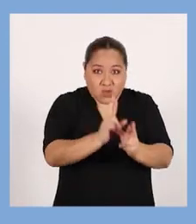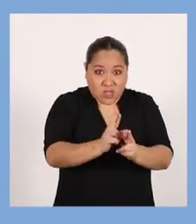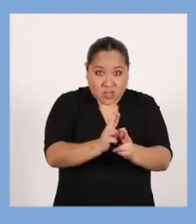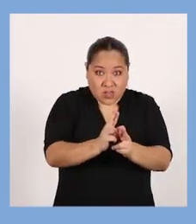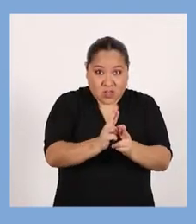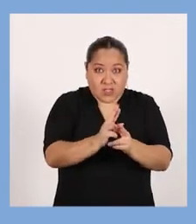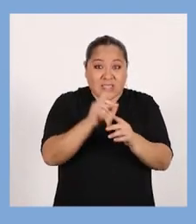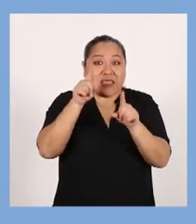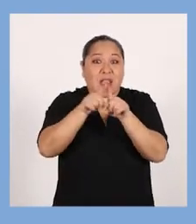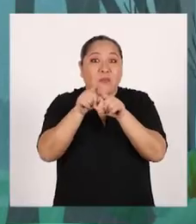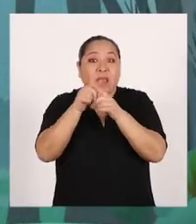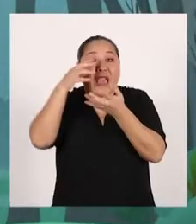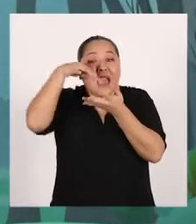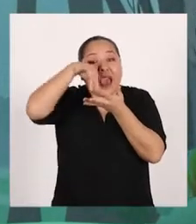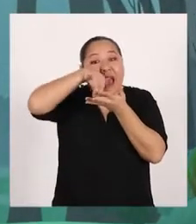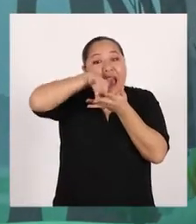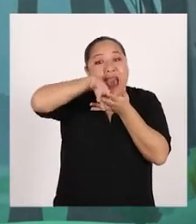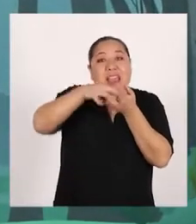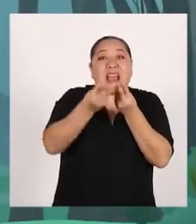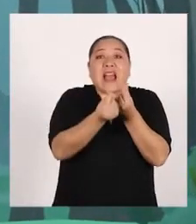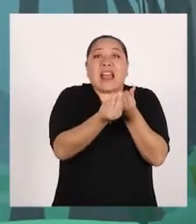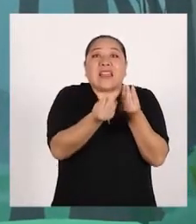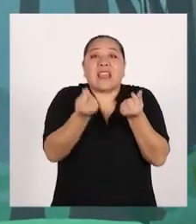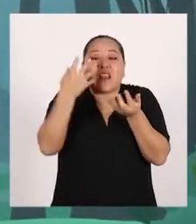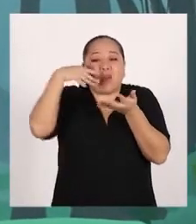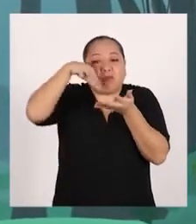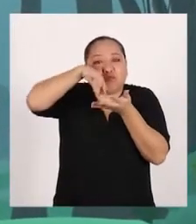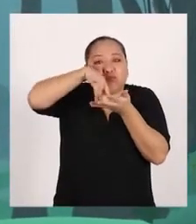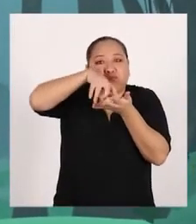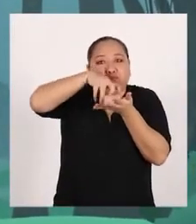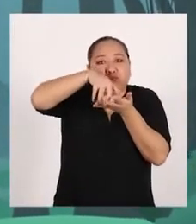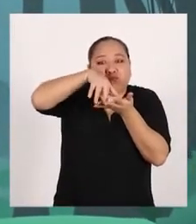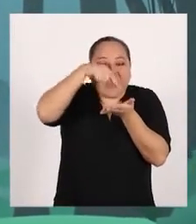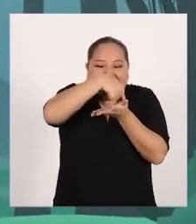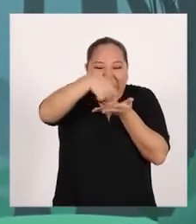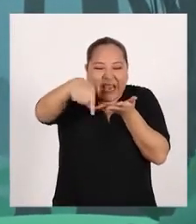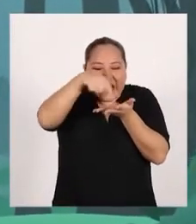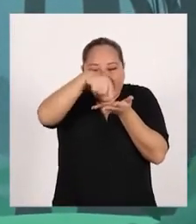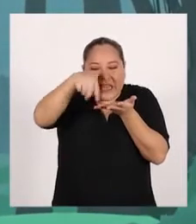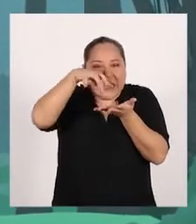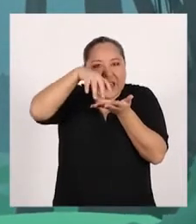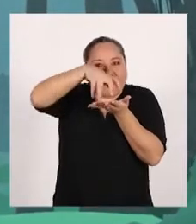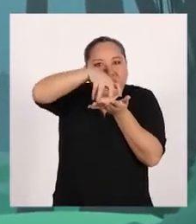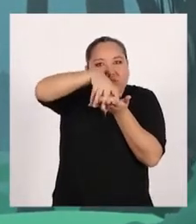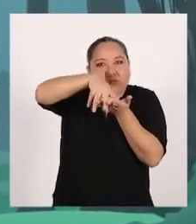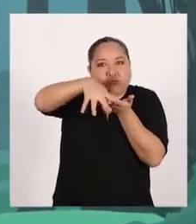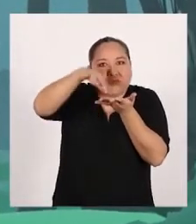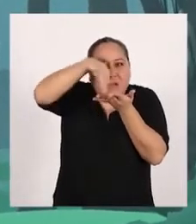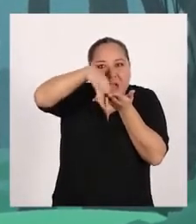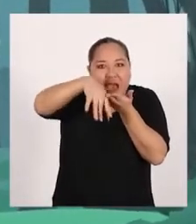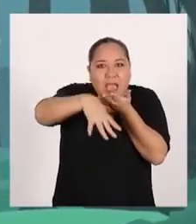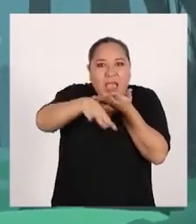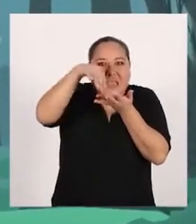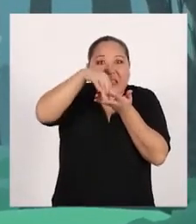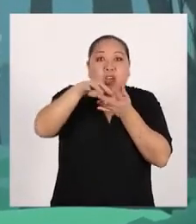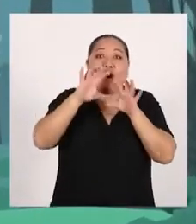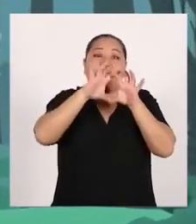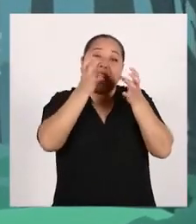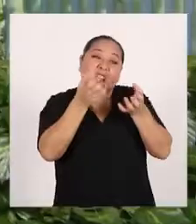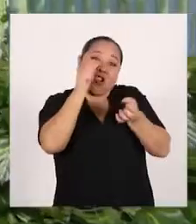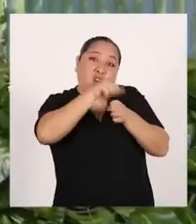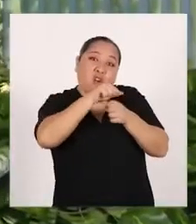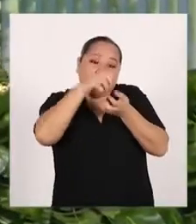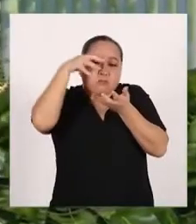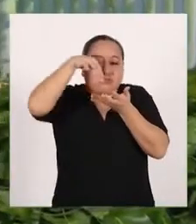ríos ingresar al interior de la tierra a través de grietas del propio suelo o de las rocas?